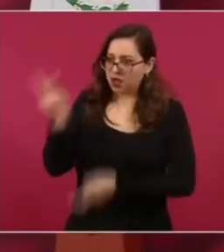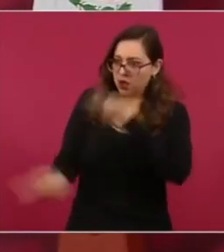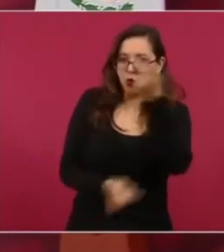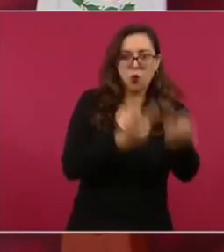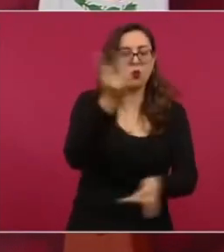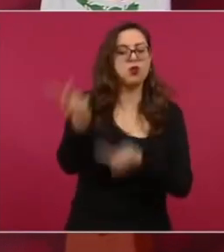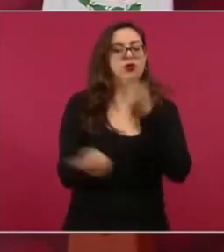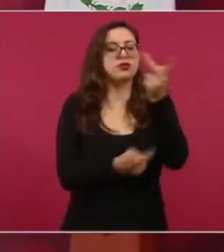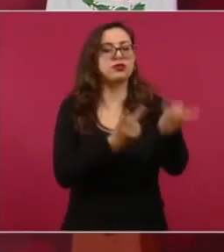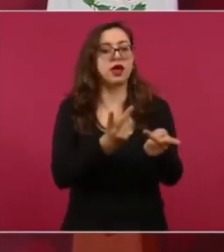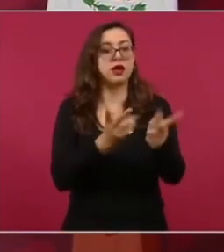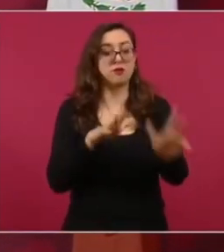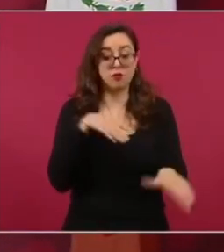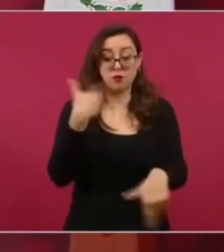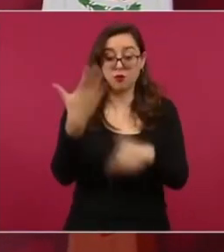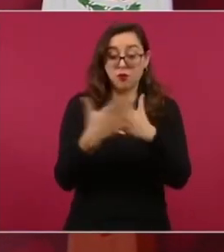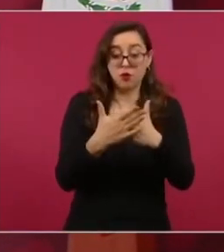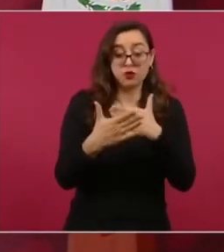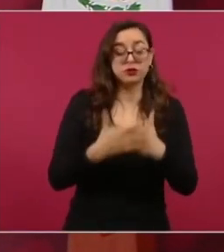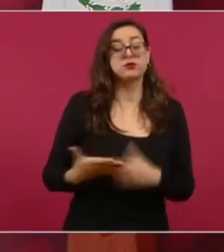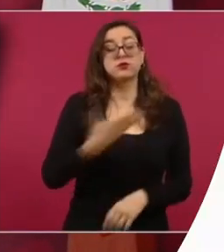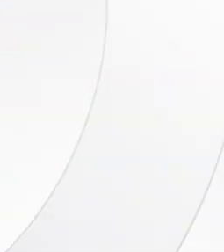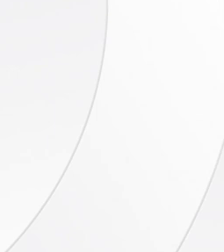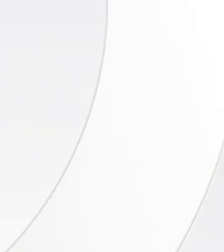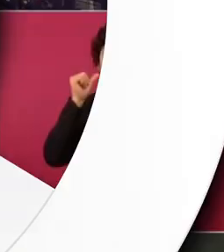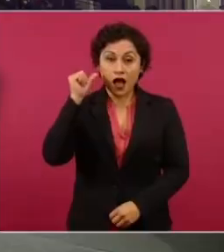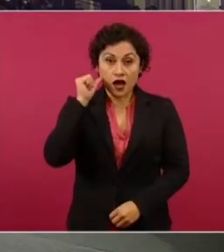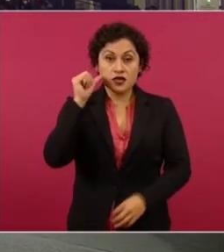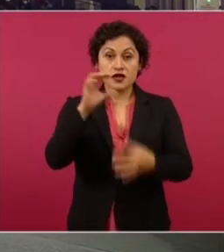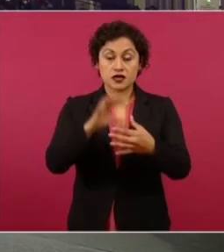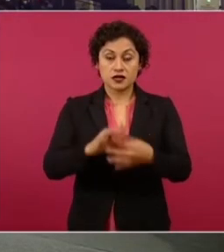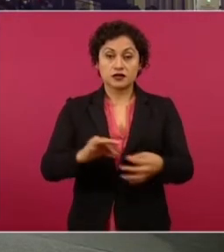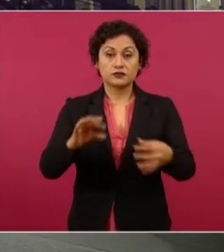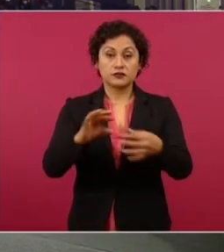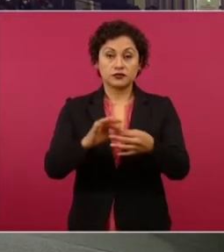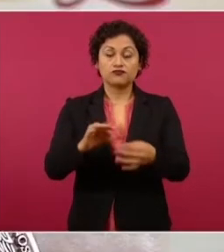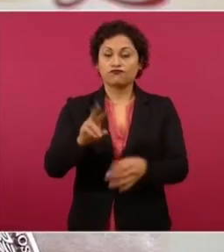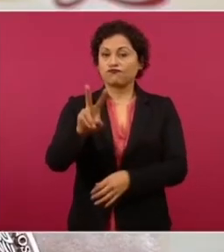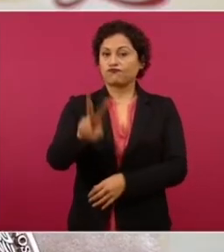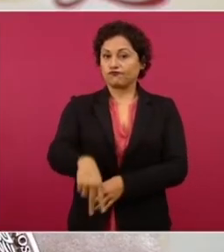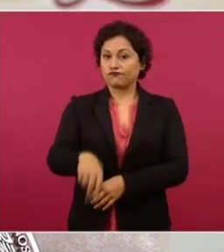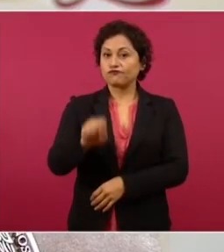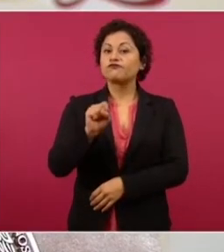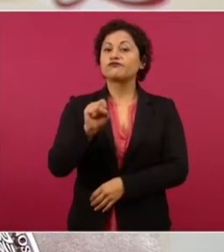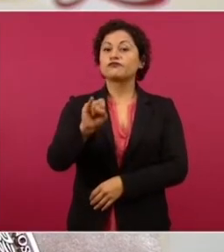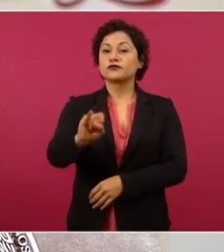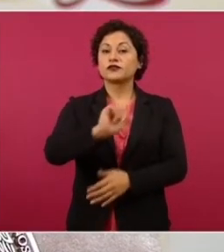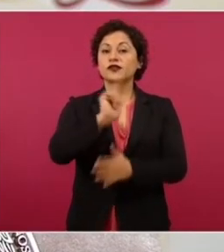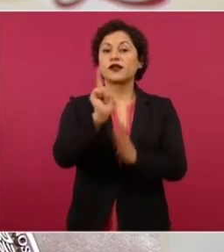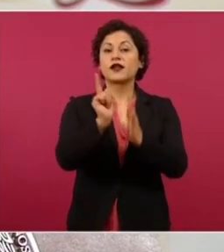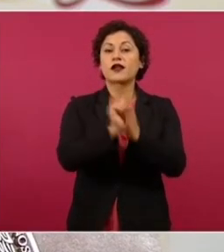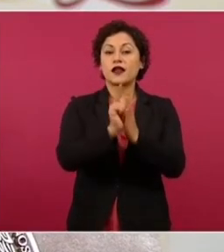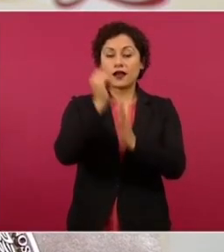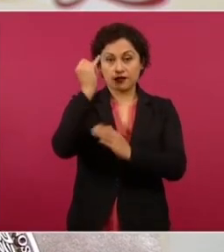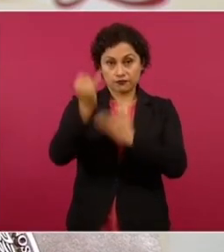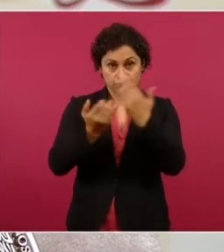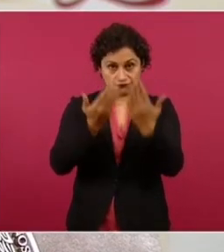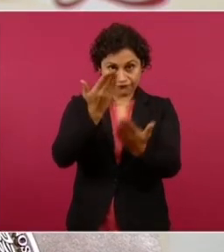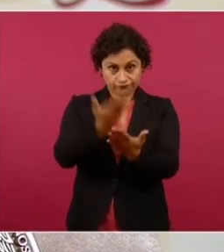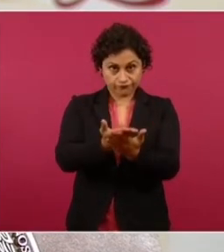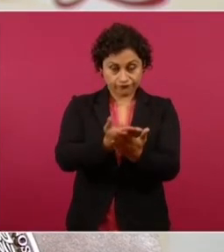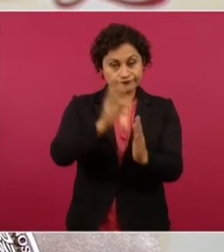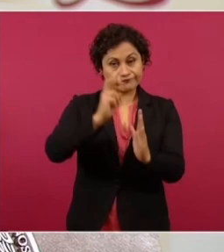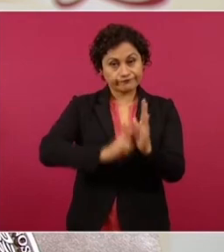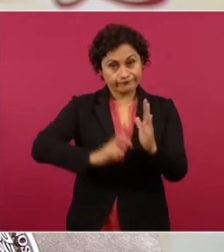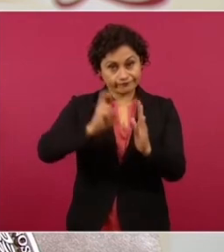al próximo presidente si hubieron modificaciones en